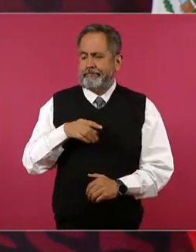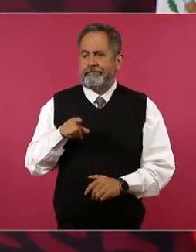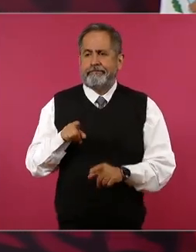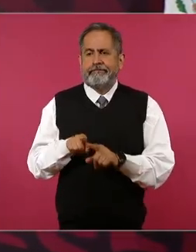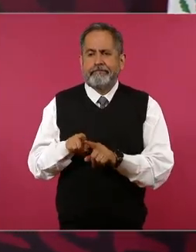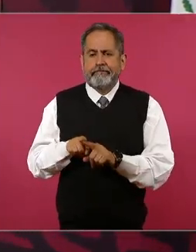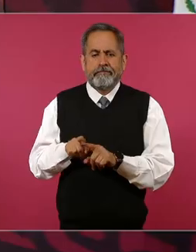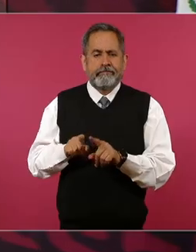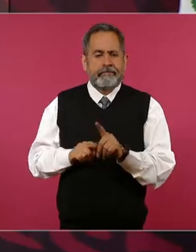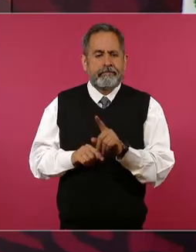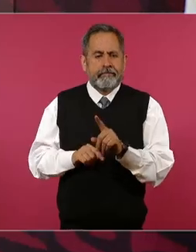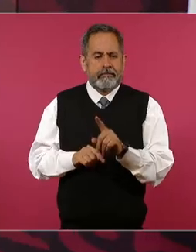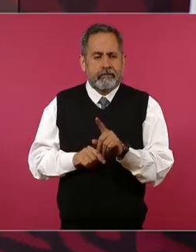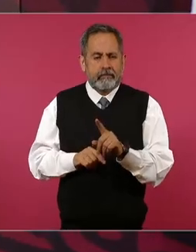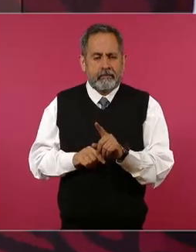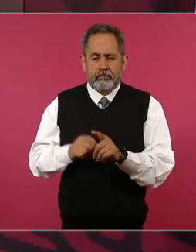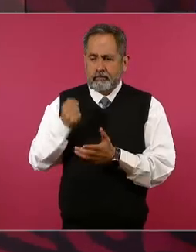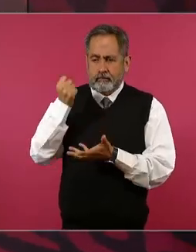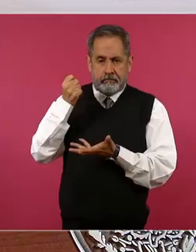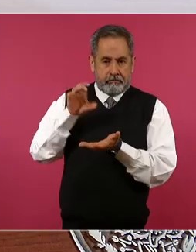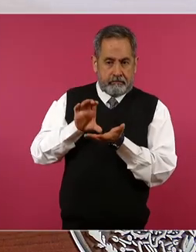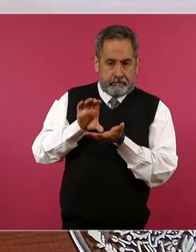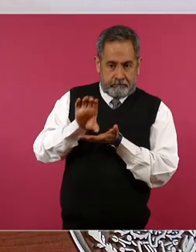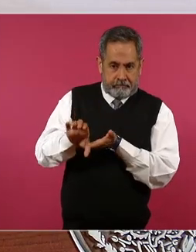un fideicomiso